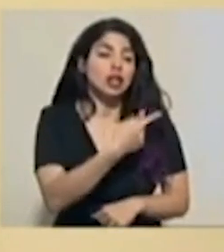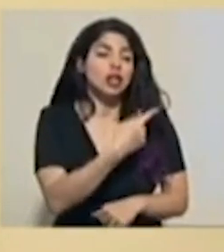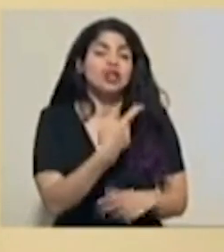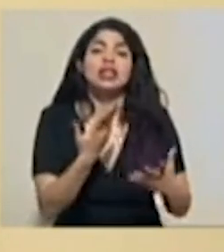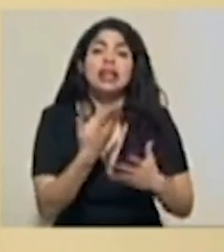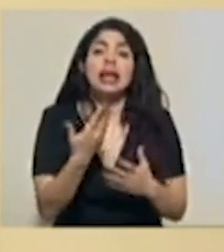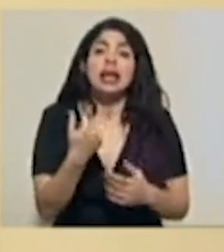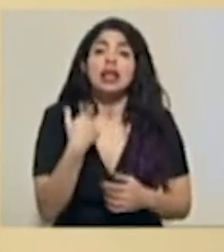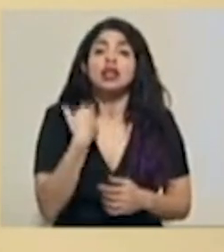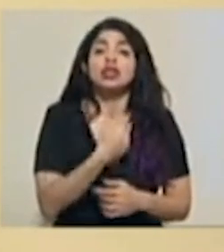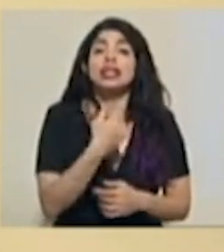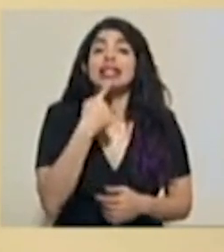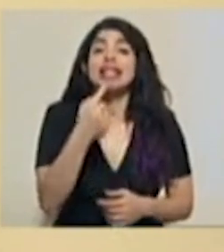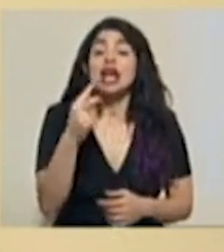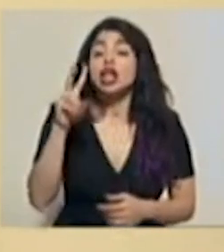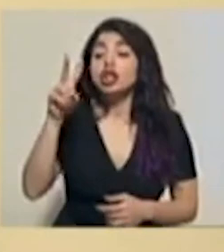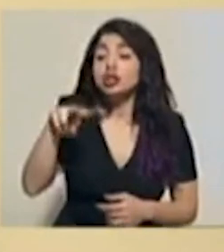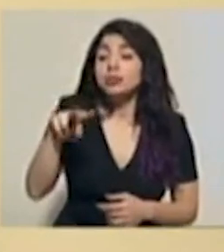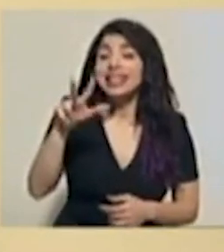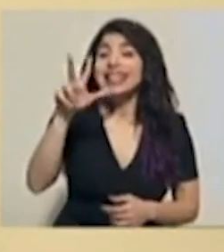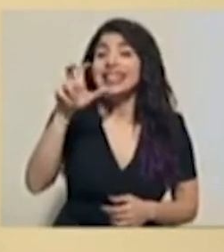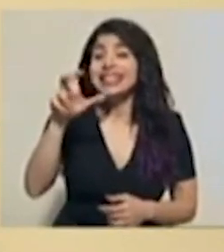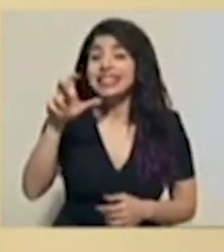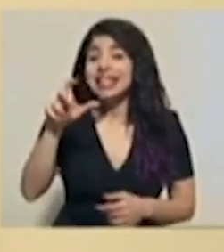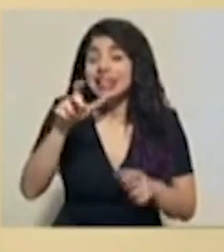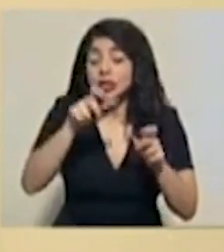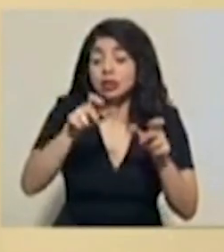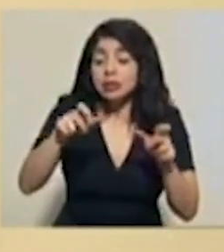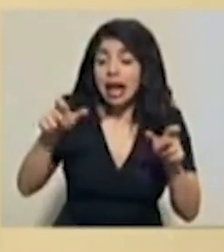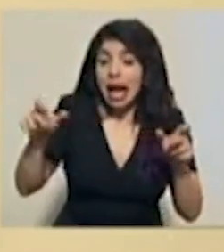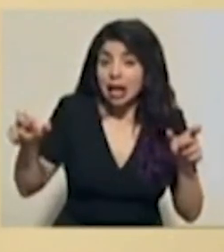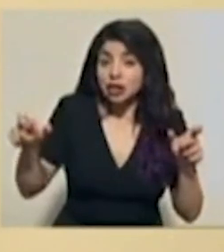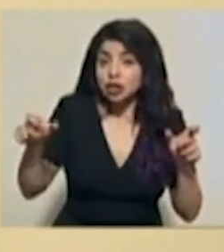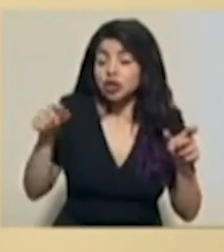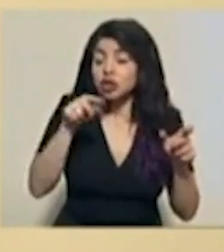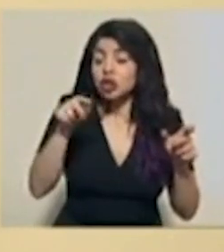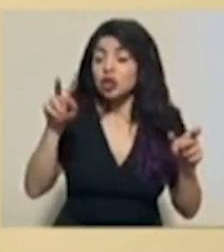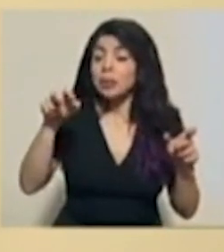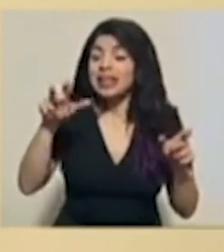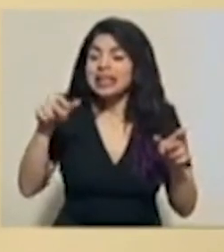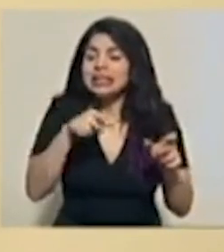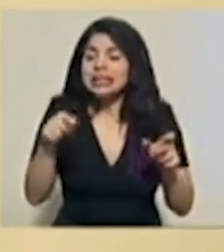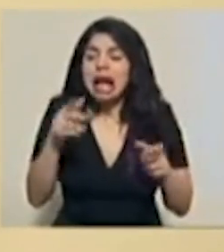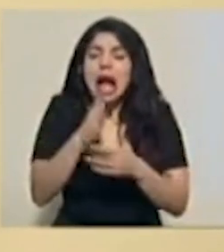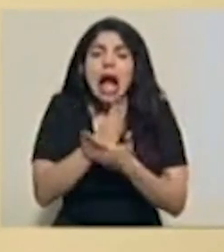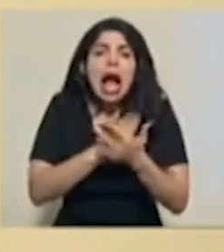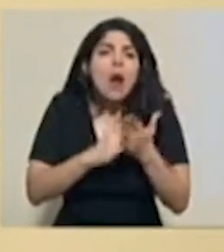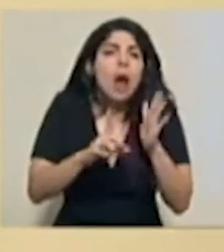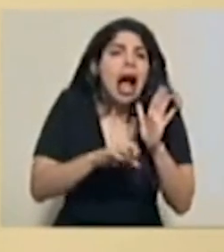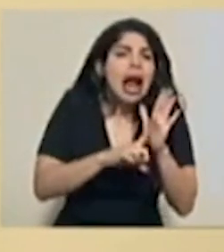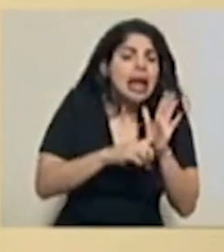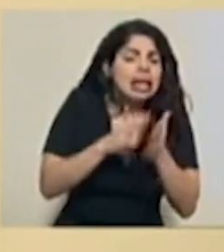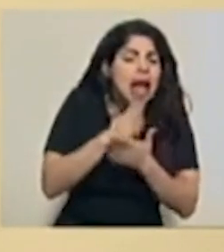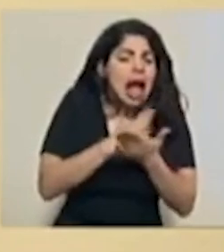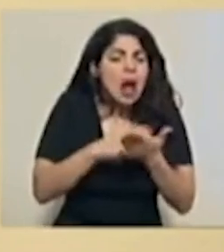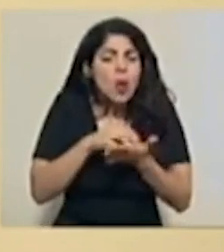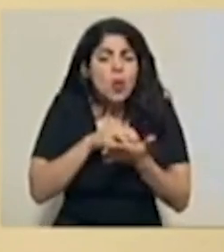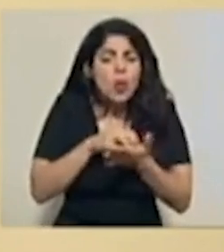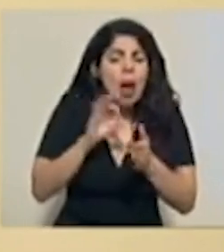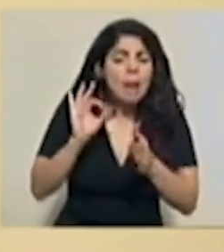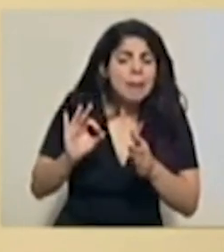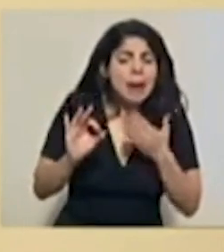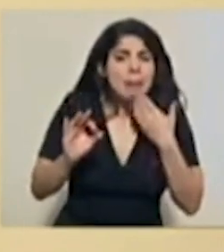que era que teníamos dos mil trescientos casos que tenían alguna alerta de una inconsistencia. Y esa